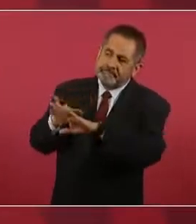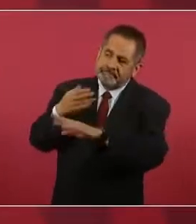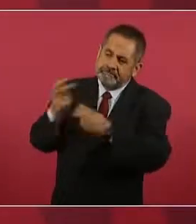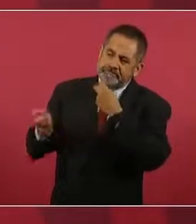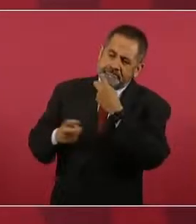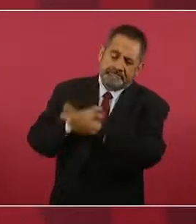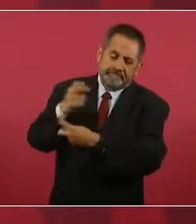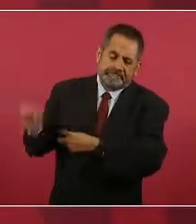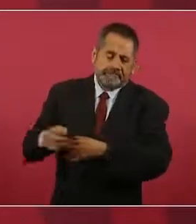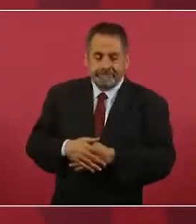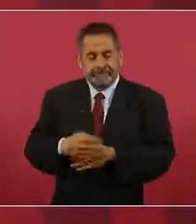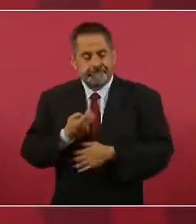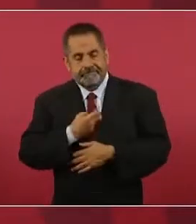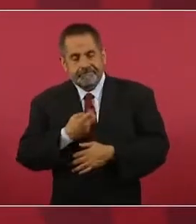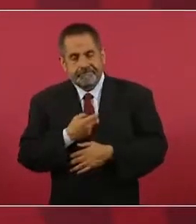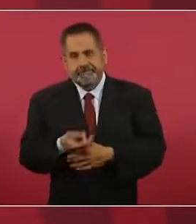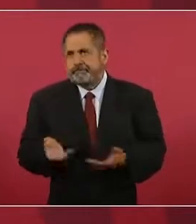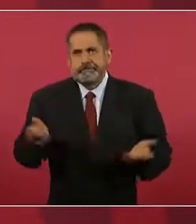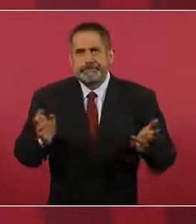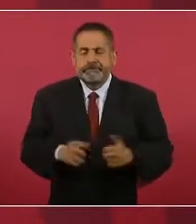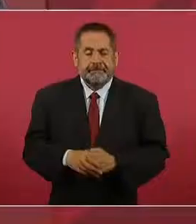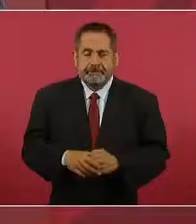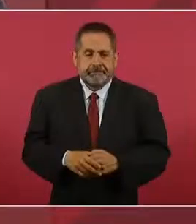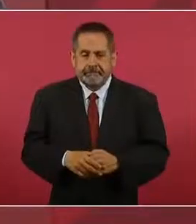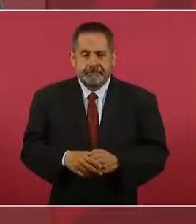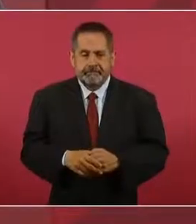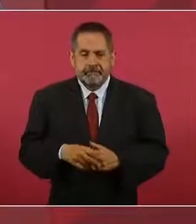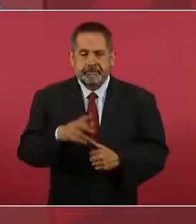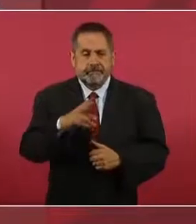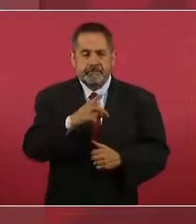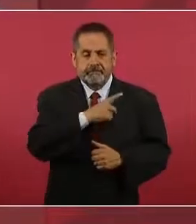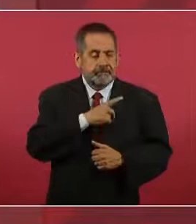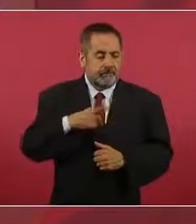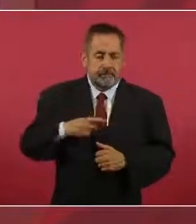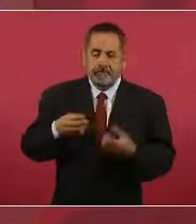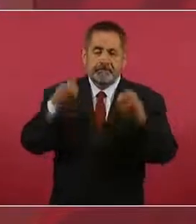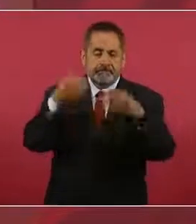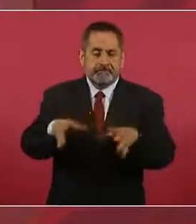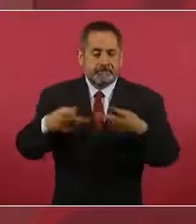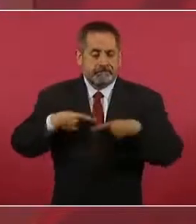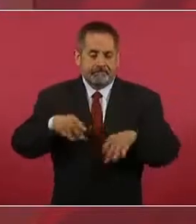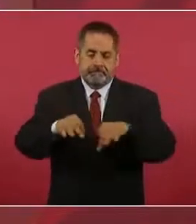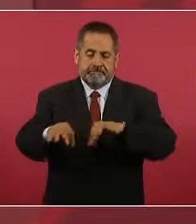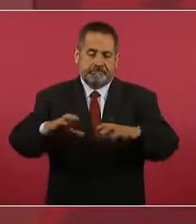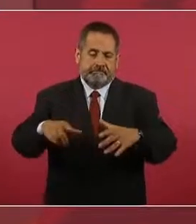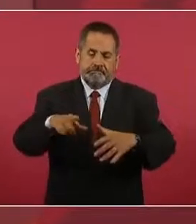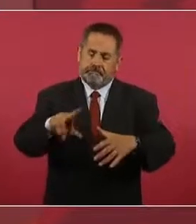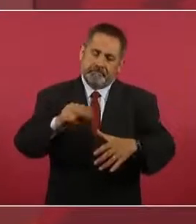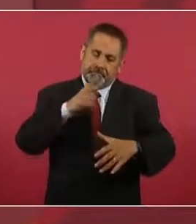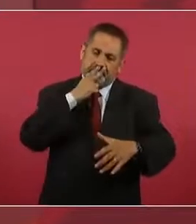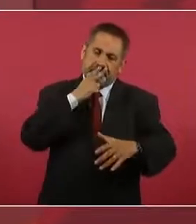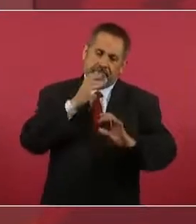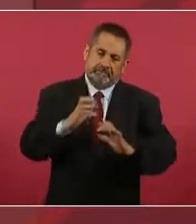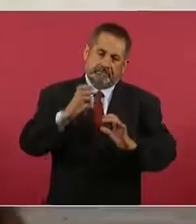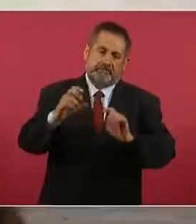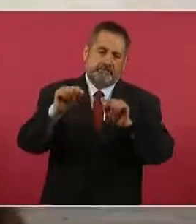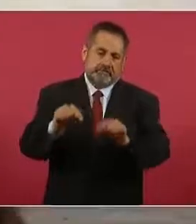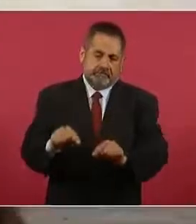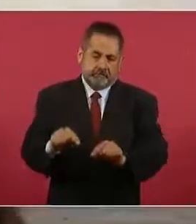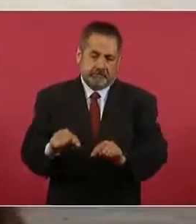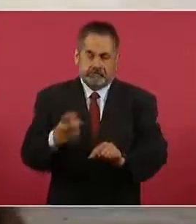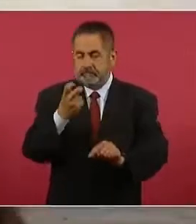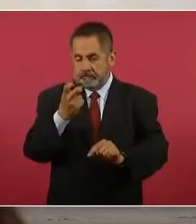no se trata de afectar a los trabajadores y por lo general